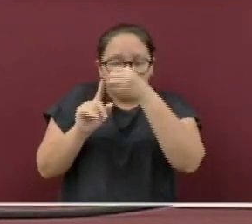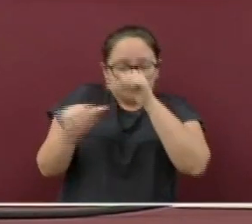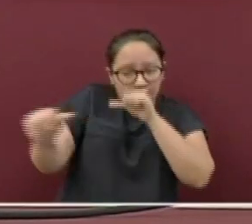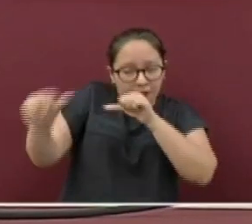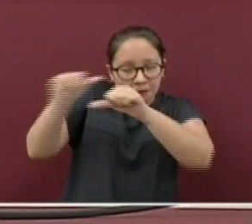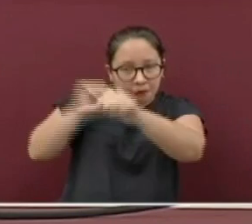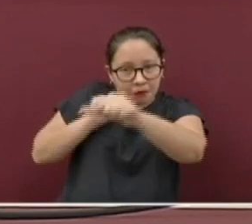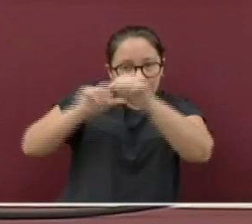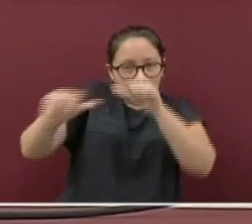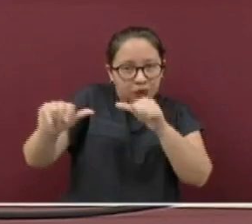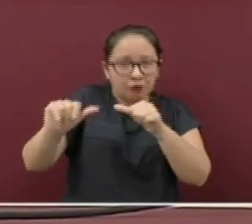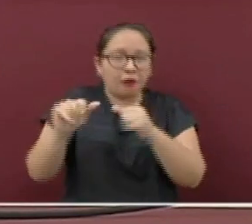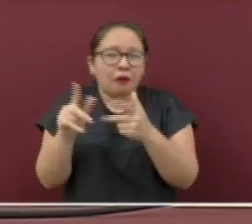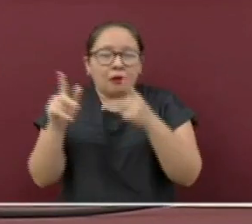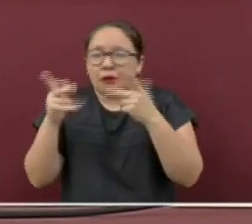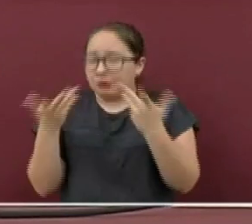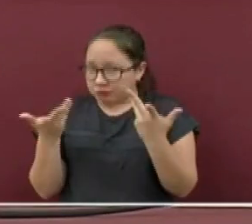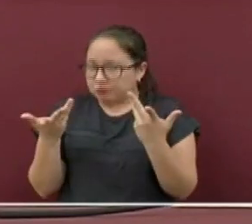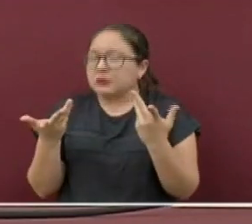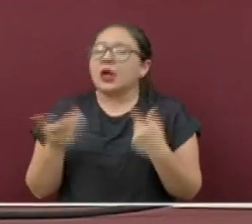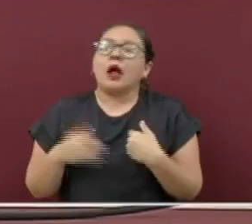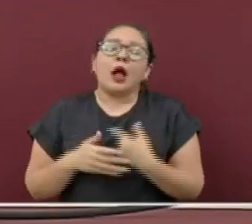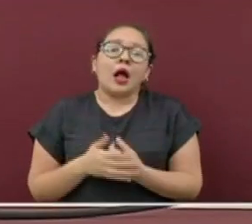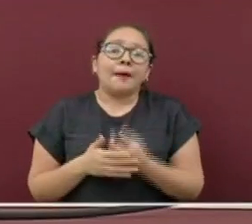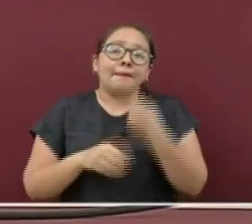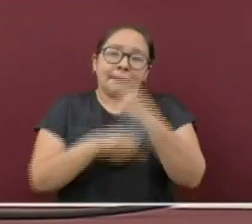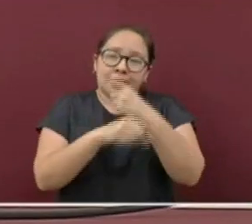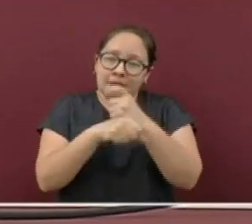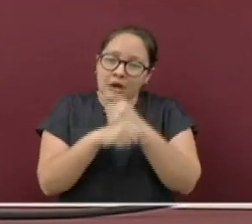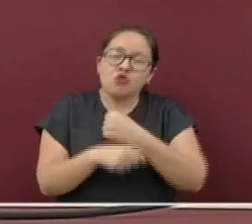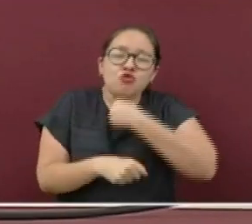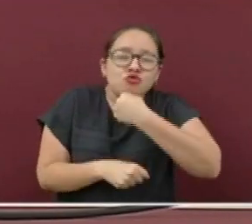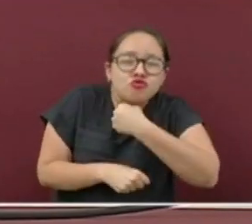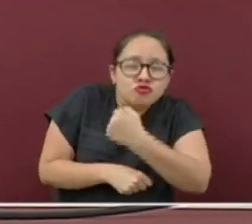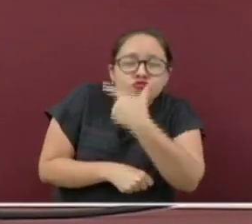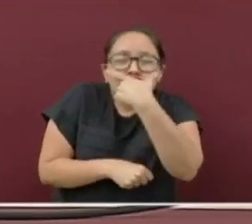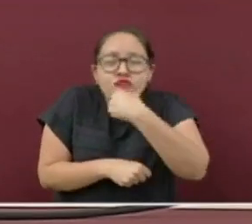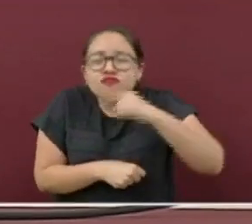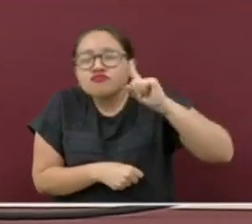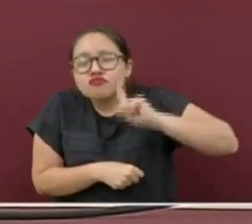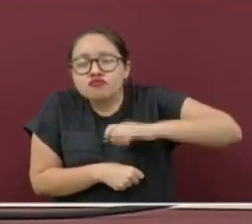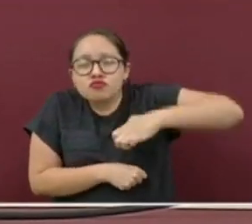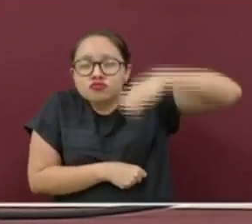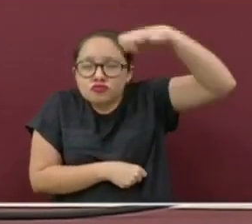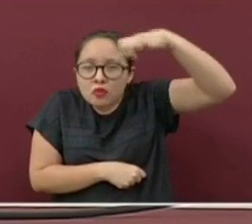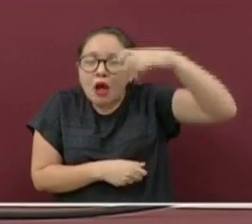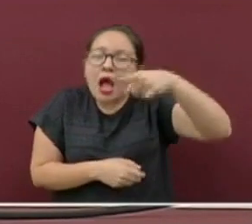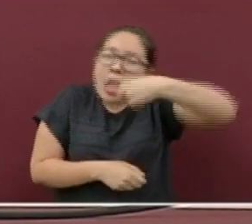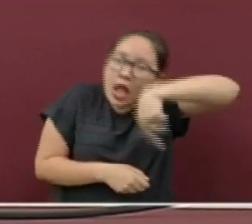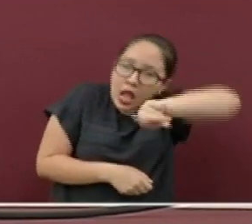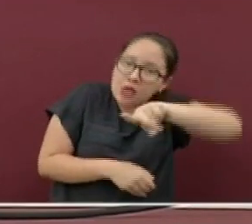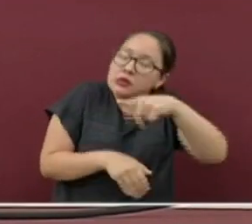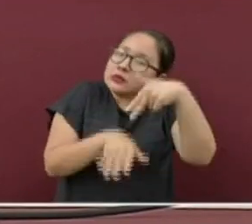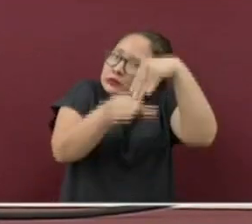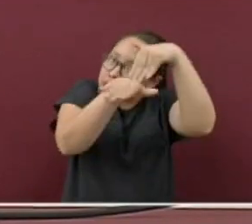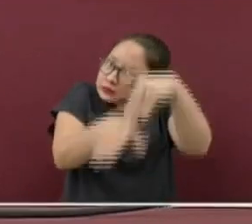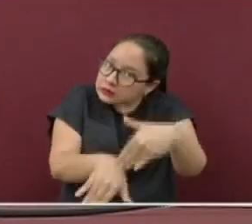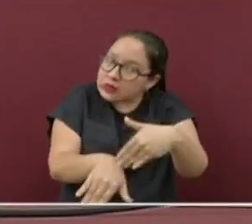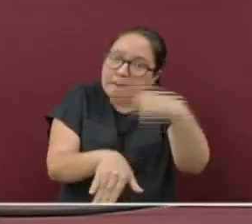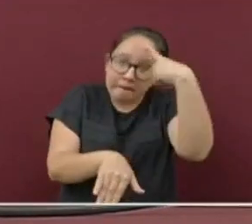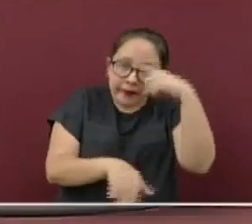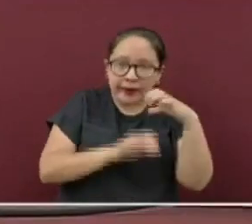de adultos mayores, por lo que el resto tenemos que seguir al pie de la letra, la protección